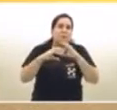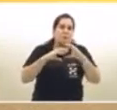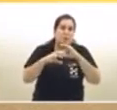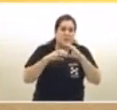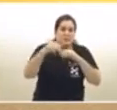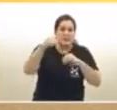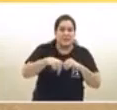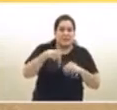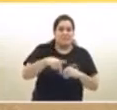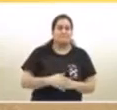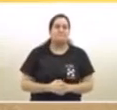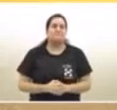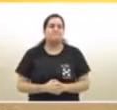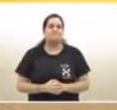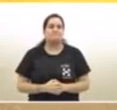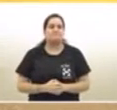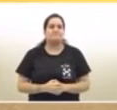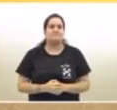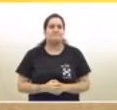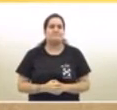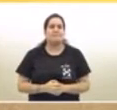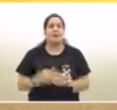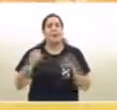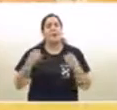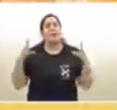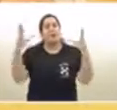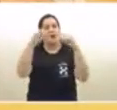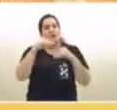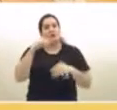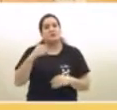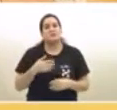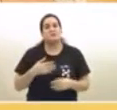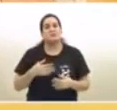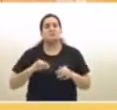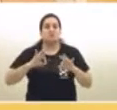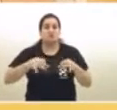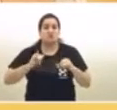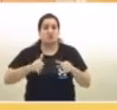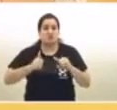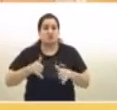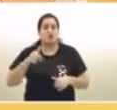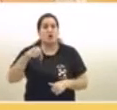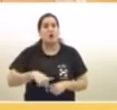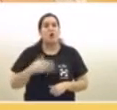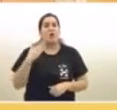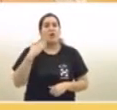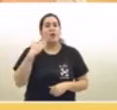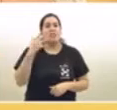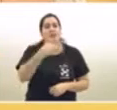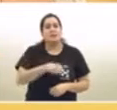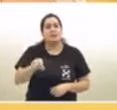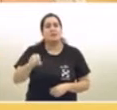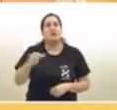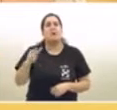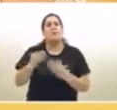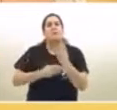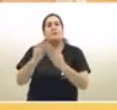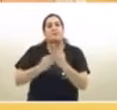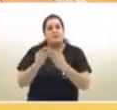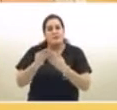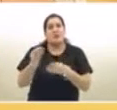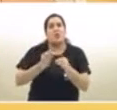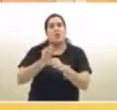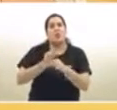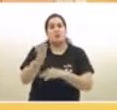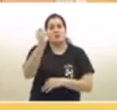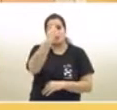Buenas noches. Efectivamente, hoy a la tarde le llevamos nuevamente al Ministerio de Educación, al Ministro Trota, nuestro protocolo para